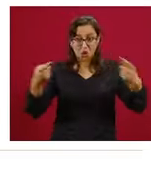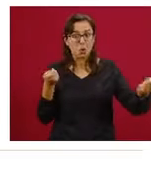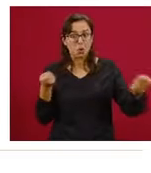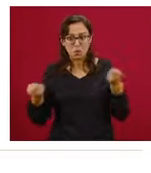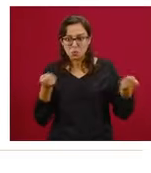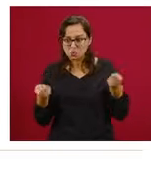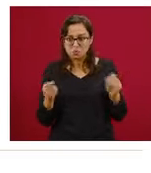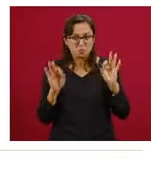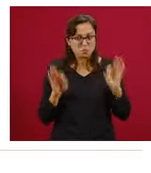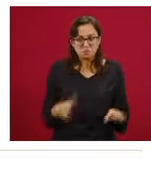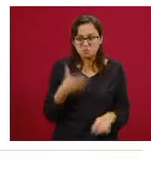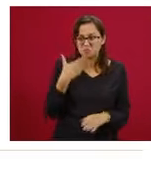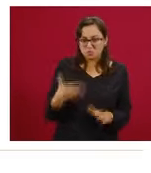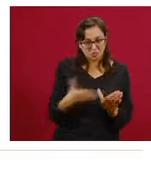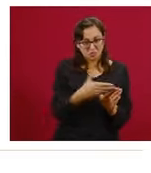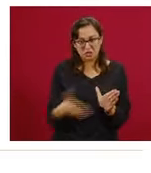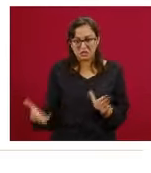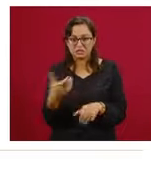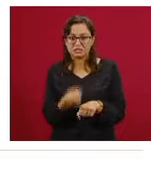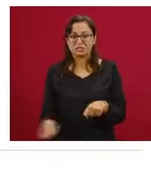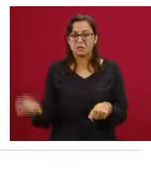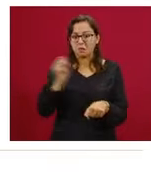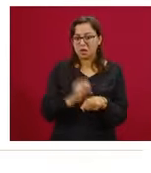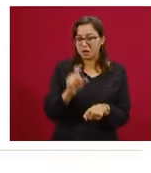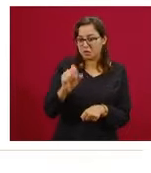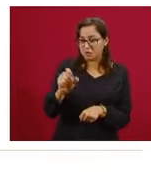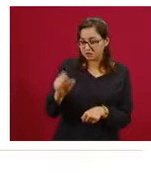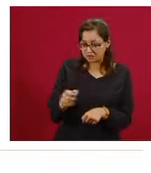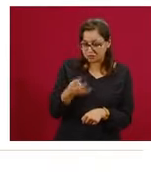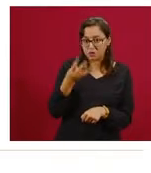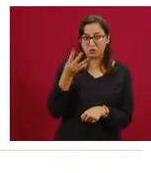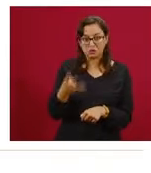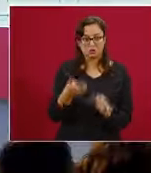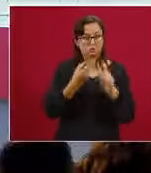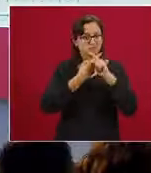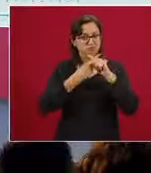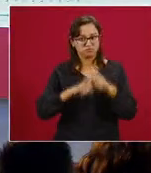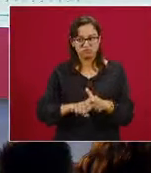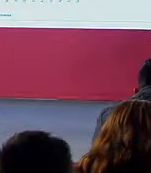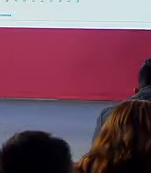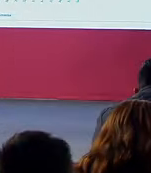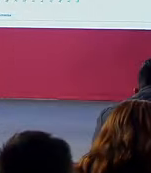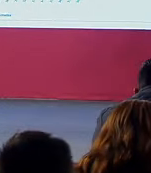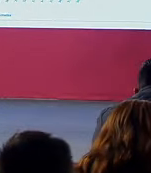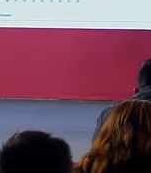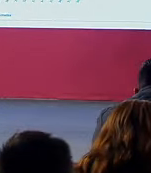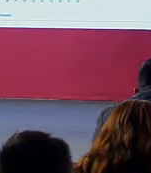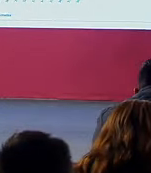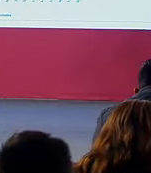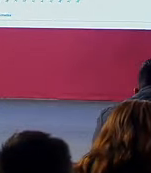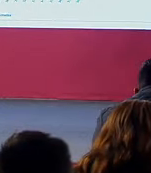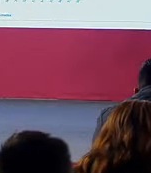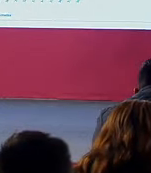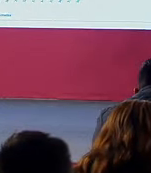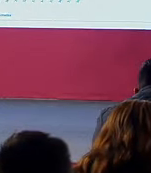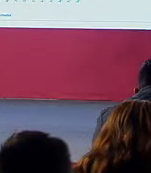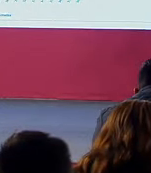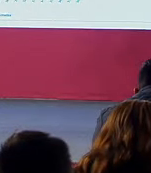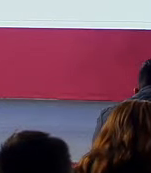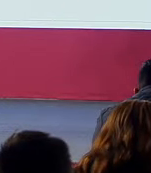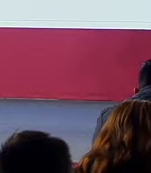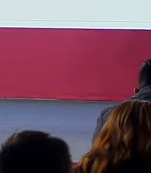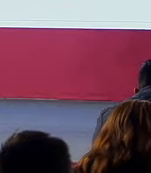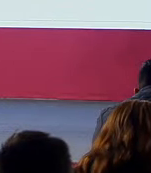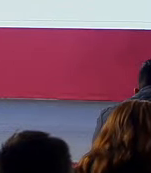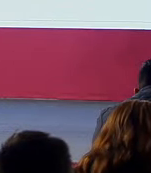semana 24 llegó el punto máximo, fue uno de los que primero empezó con este cambio y se ha mantenido en descenso sostenido. La